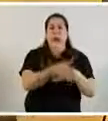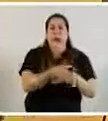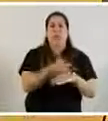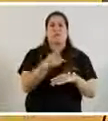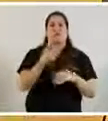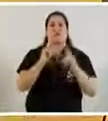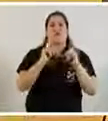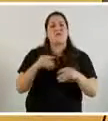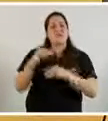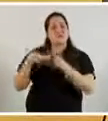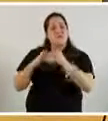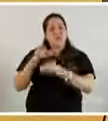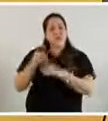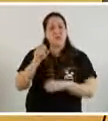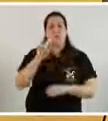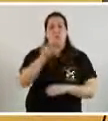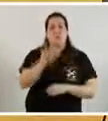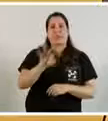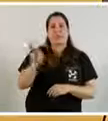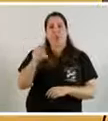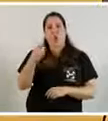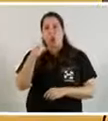contacto estrecho, que se venga a testear.